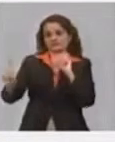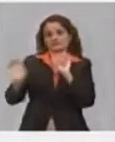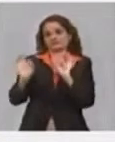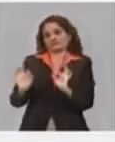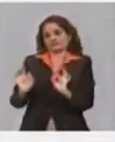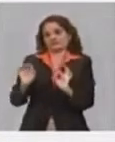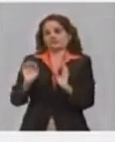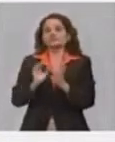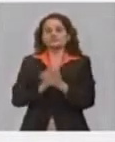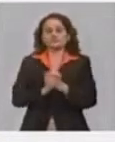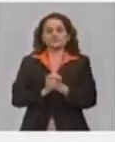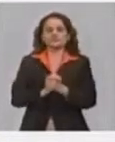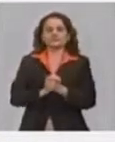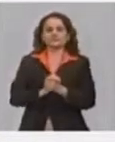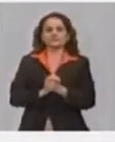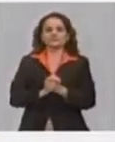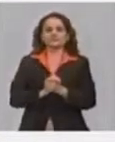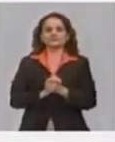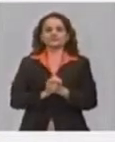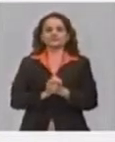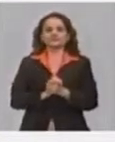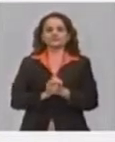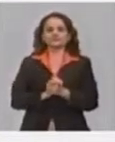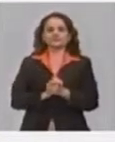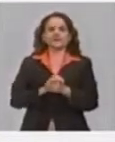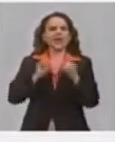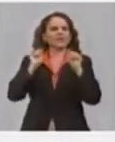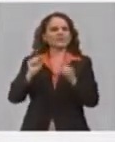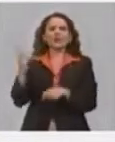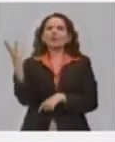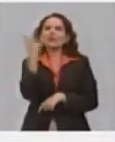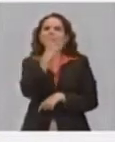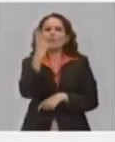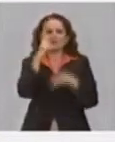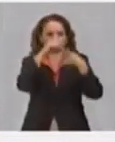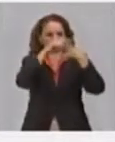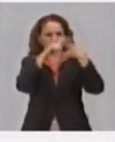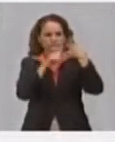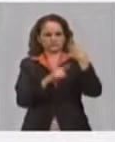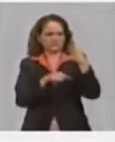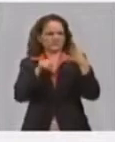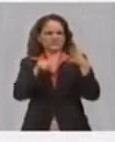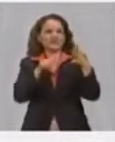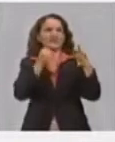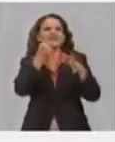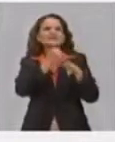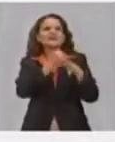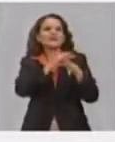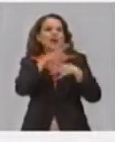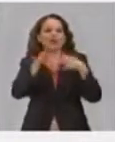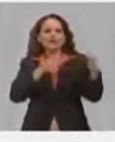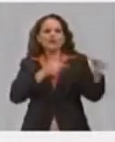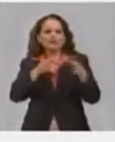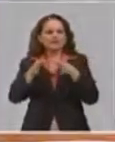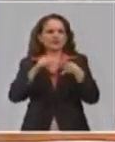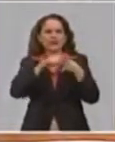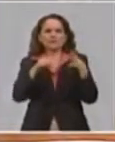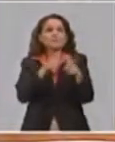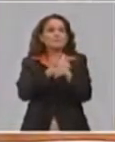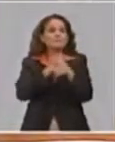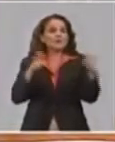físico. Hay cuatro actividades en las cuales se concentra la mayor cantidad de